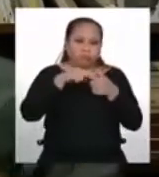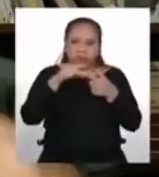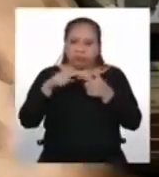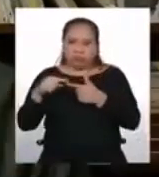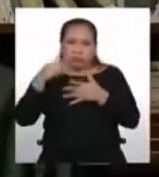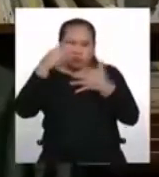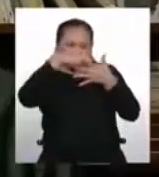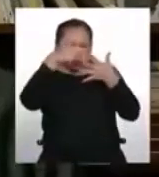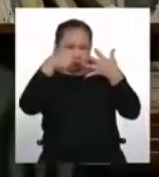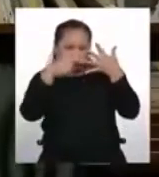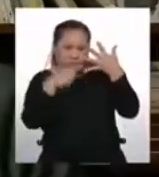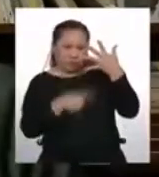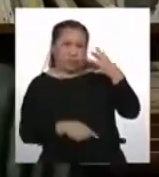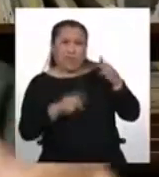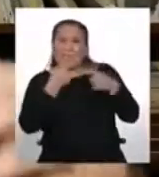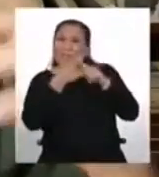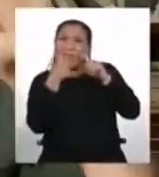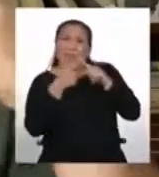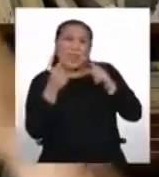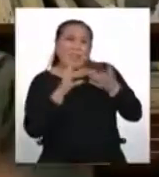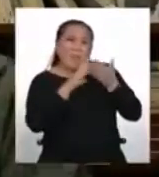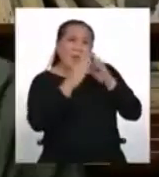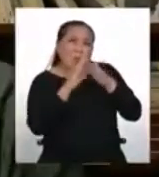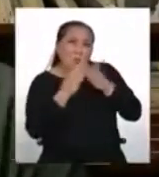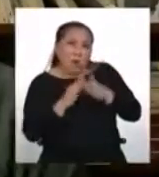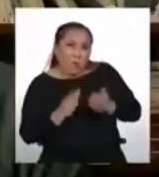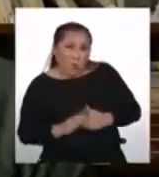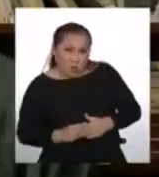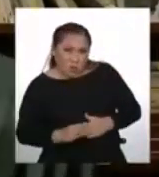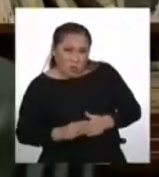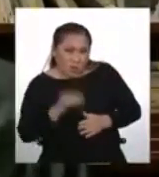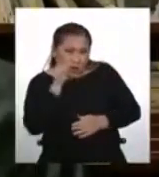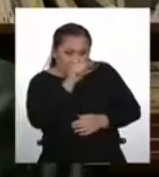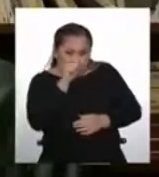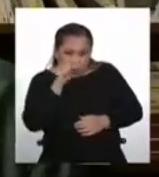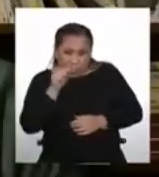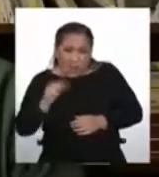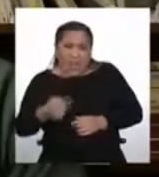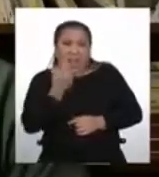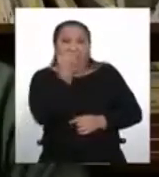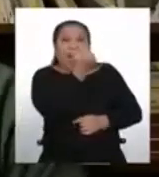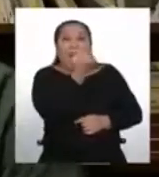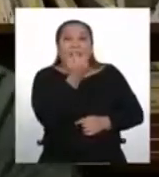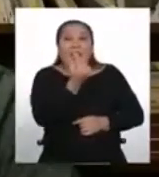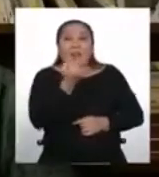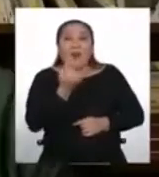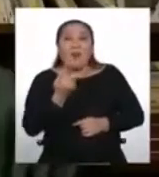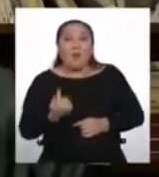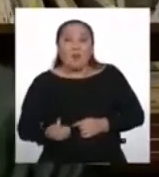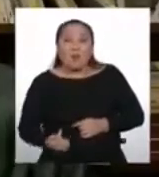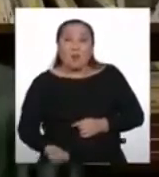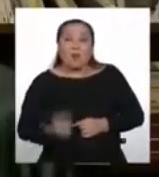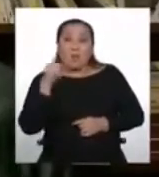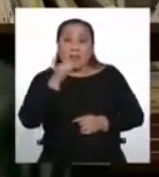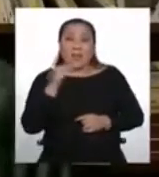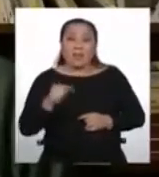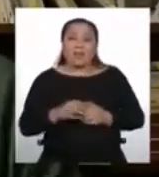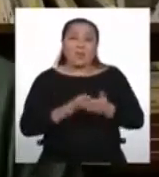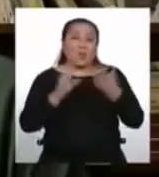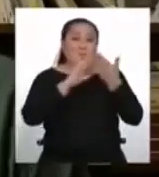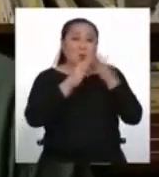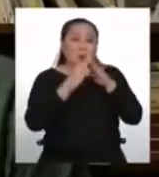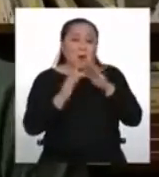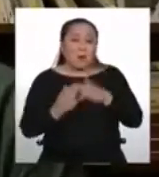los Yine, los Aravela, los Harakumbut, los Kukama, los Kandoshi, los